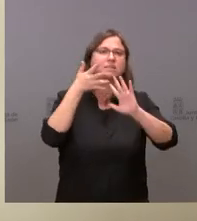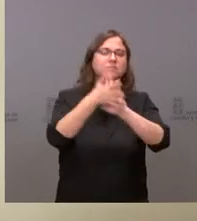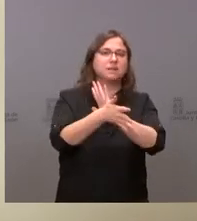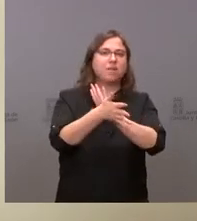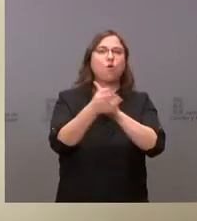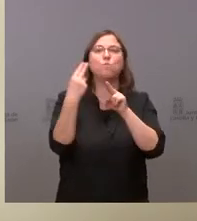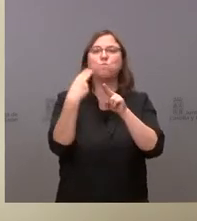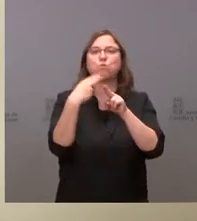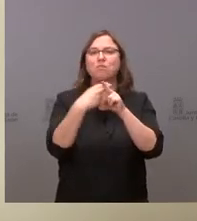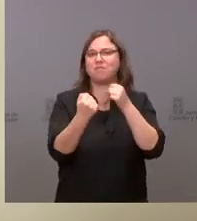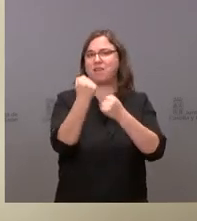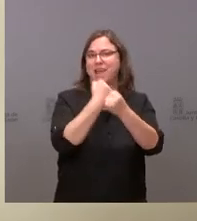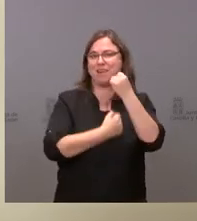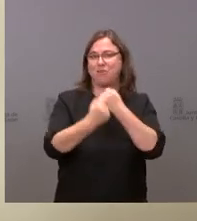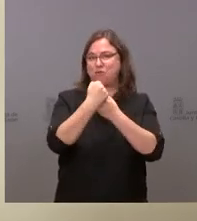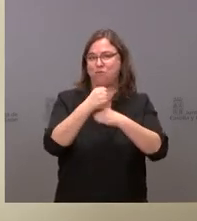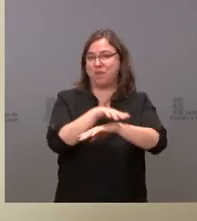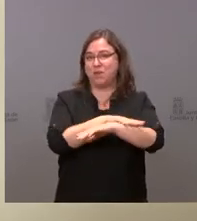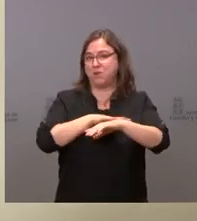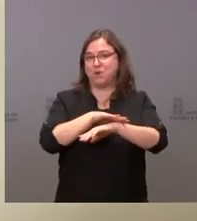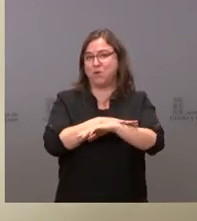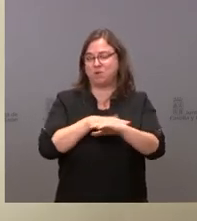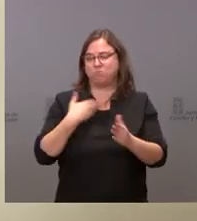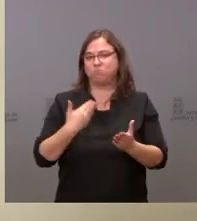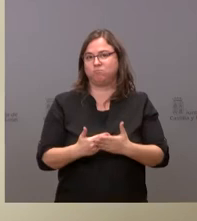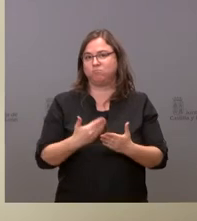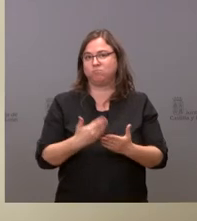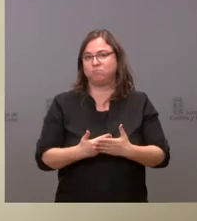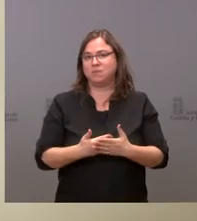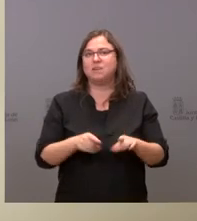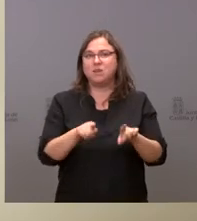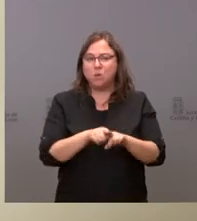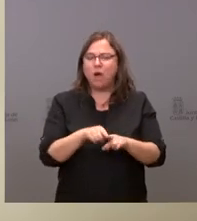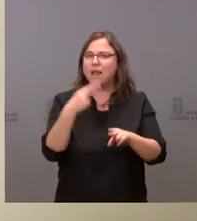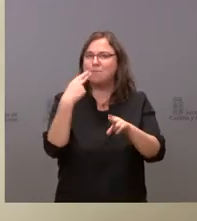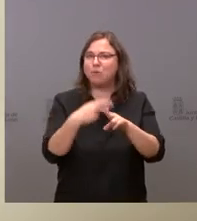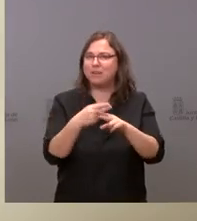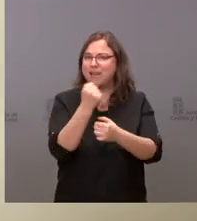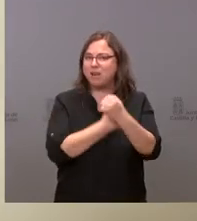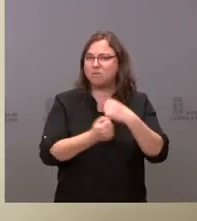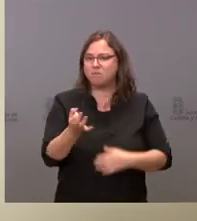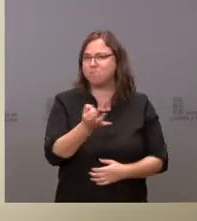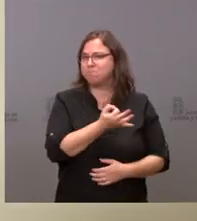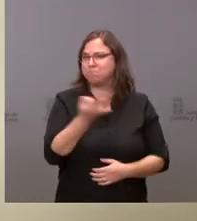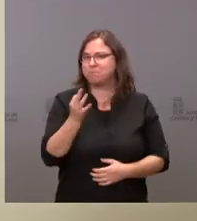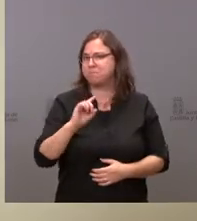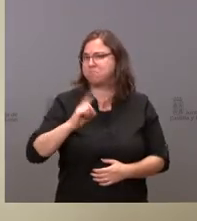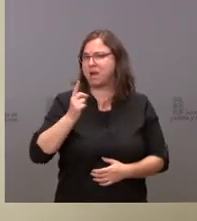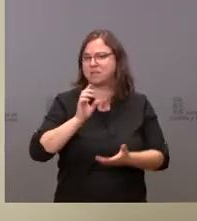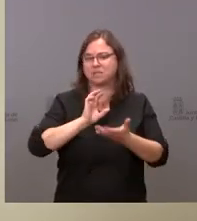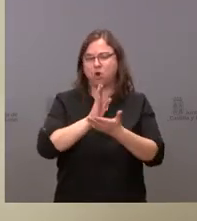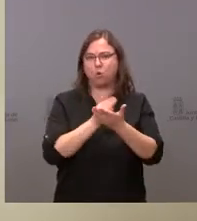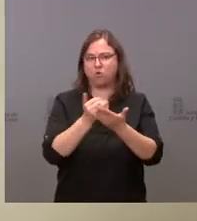la política económica de este Gobierno se está demostrando como una de las políticas económicas más eficaces de las comunidades autónomas. Y eso